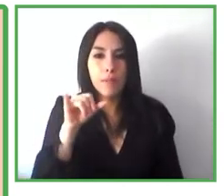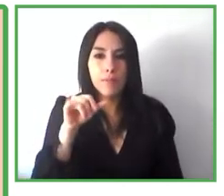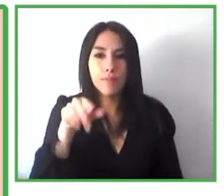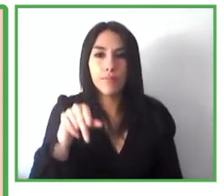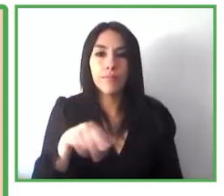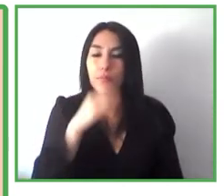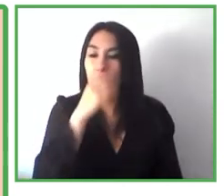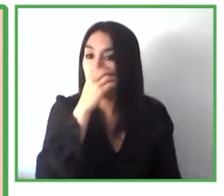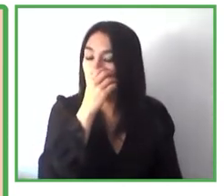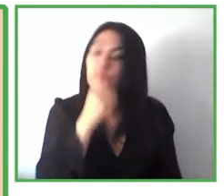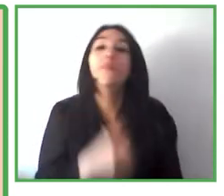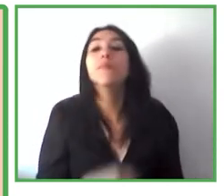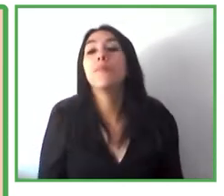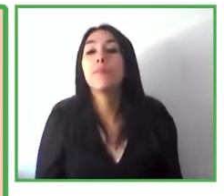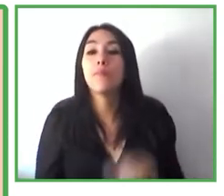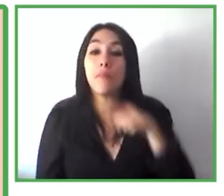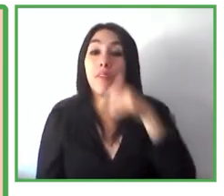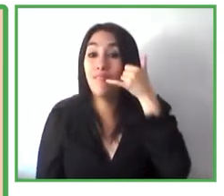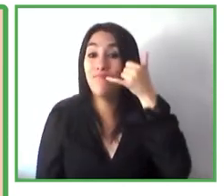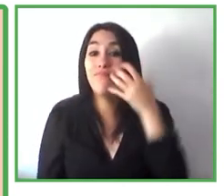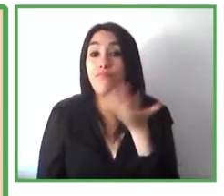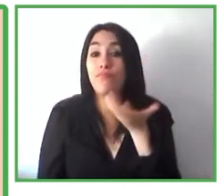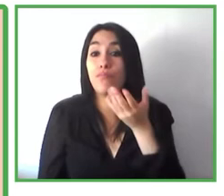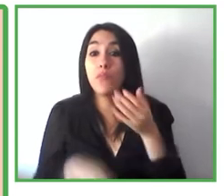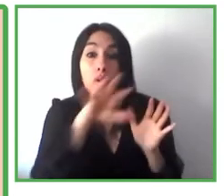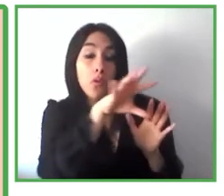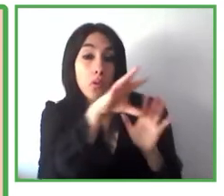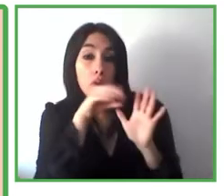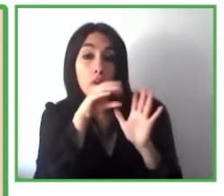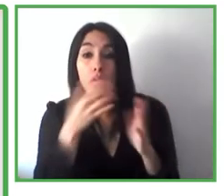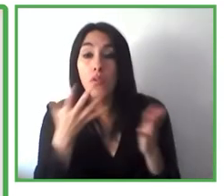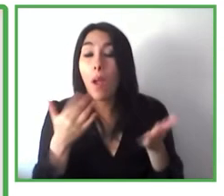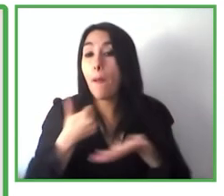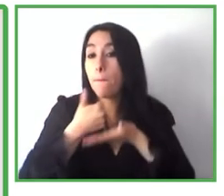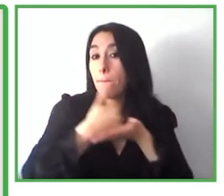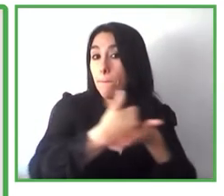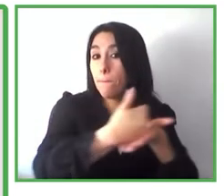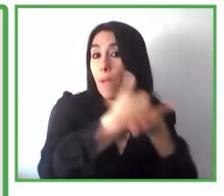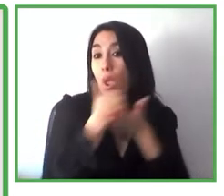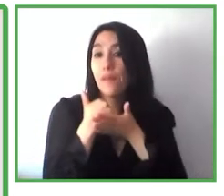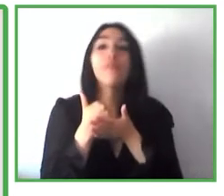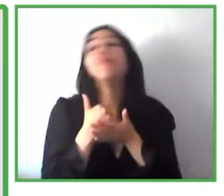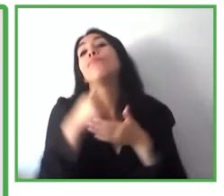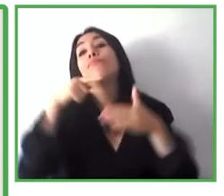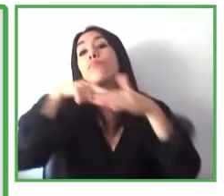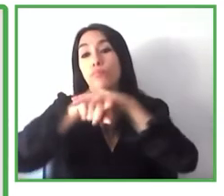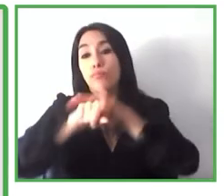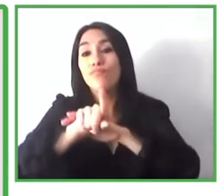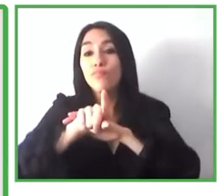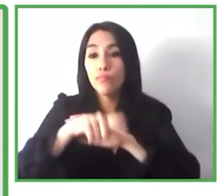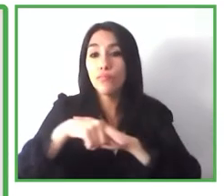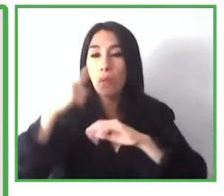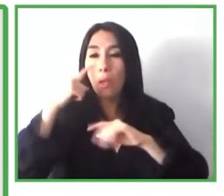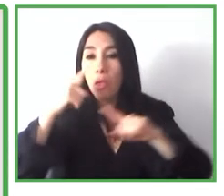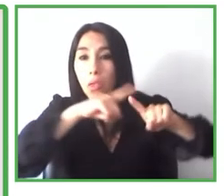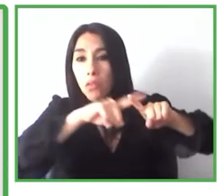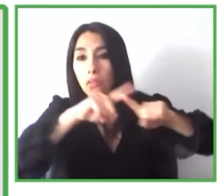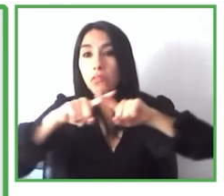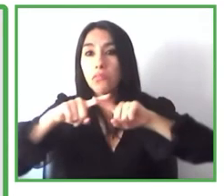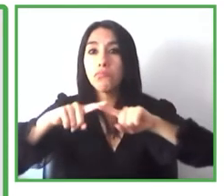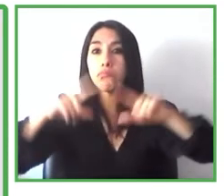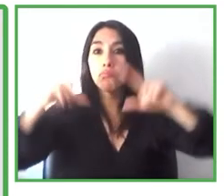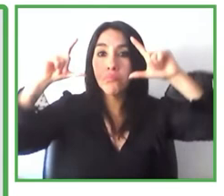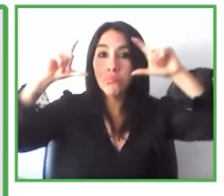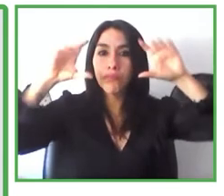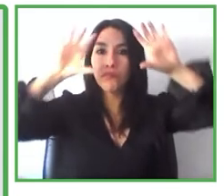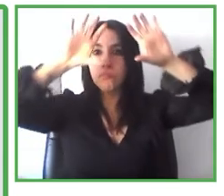tecnologías que faciliten el acceso a la información disponible en el entorno vemos ahora algunas imágenes de este proceso de cocreación que hemos ido haciendo en